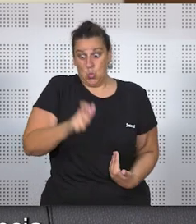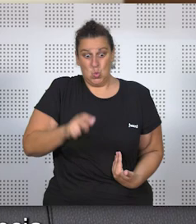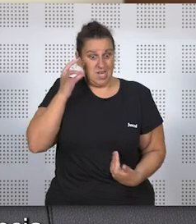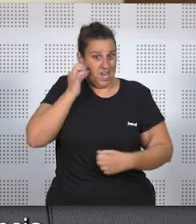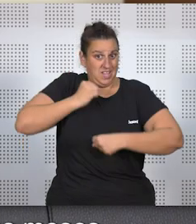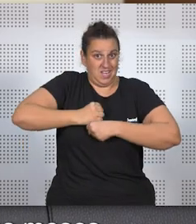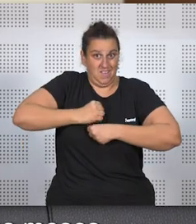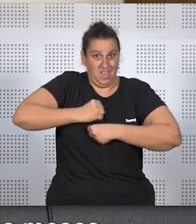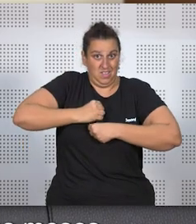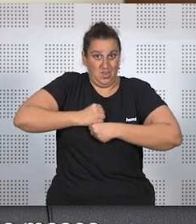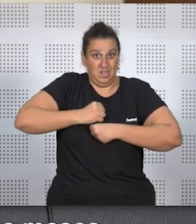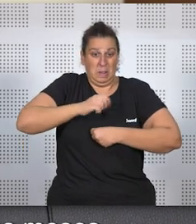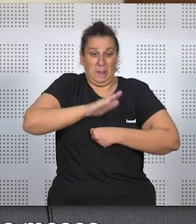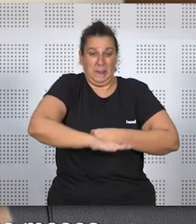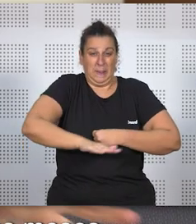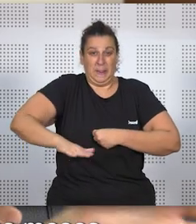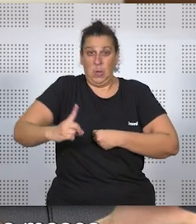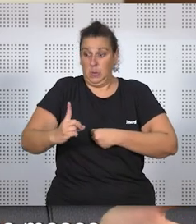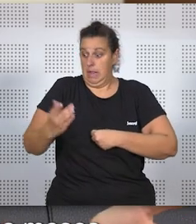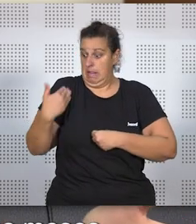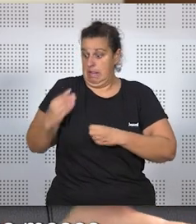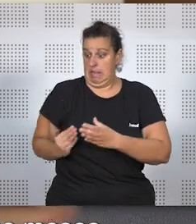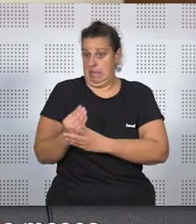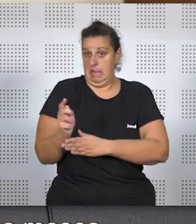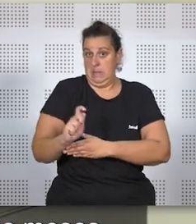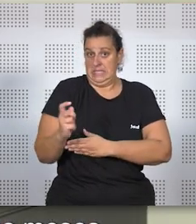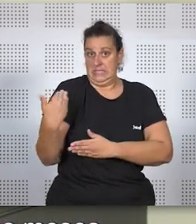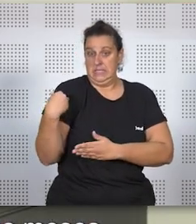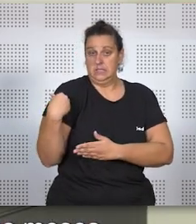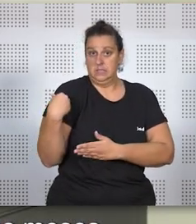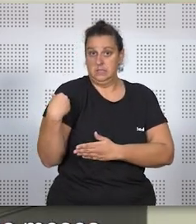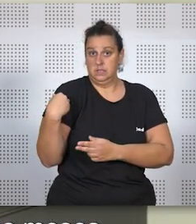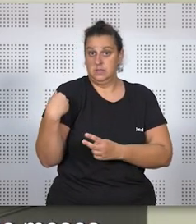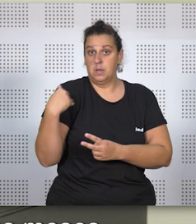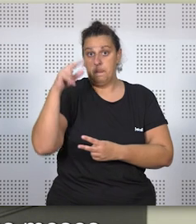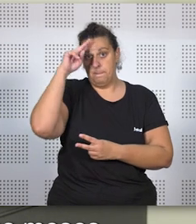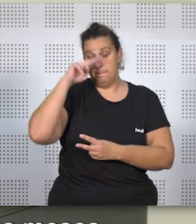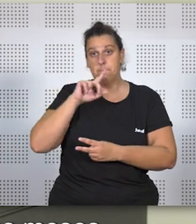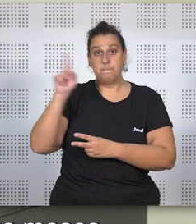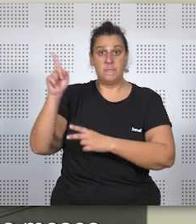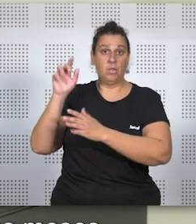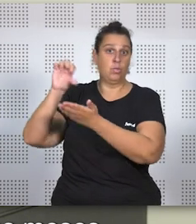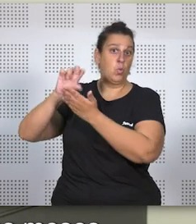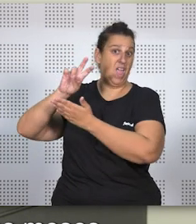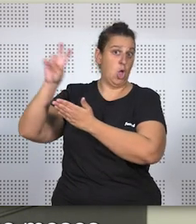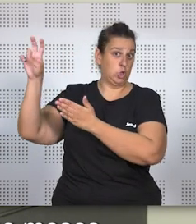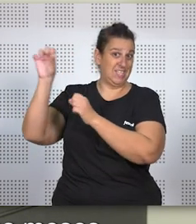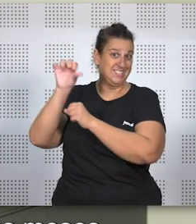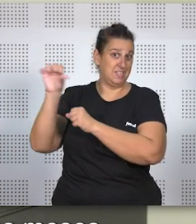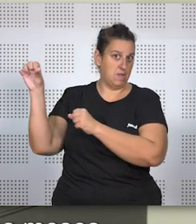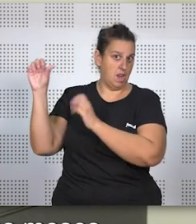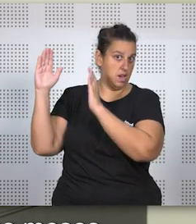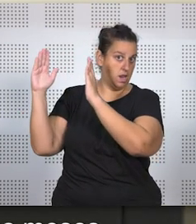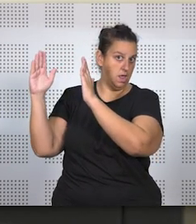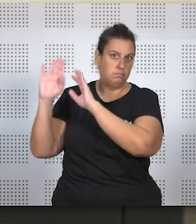trabajadora, que además eran pequeñas, una acababa de nacer hace unos meses, el otro progenitor vivía en otra ciudad durante toda la semana